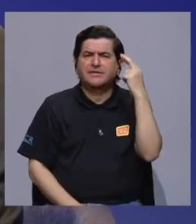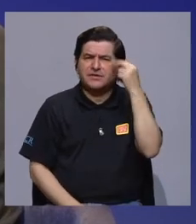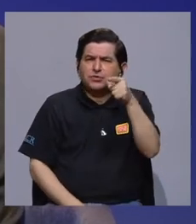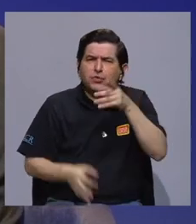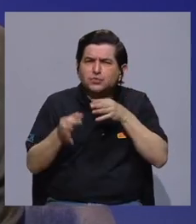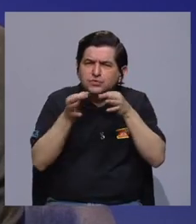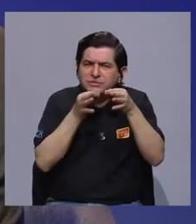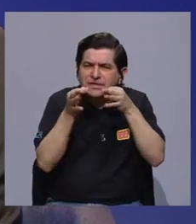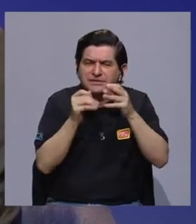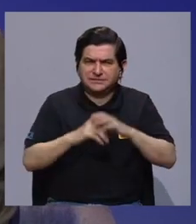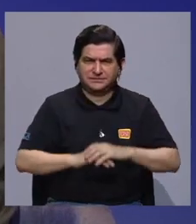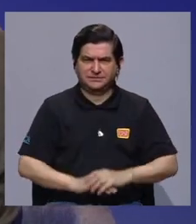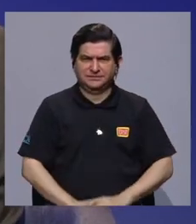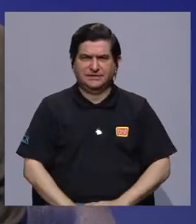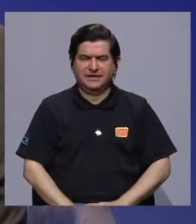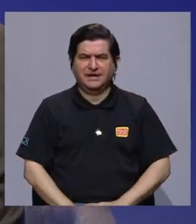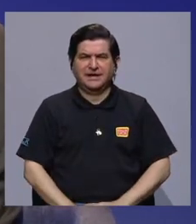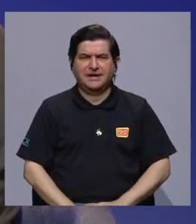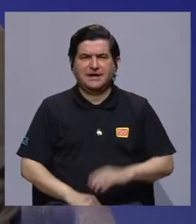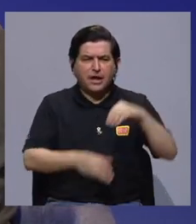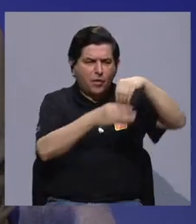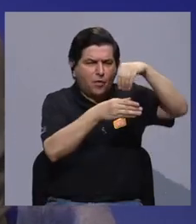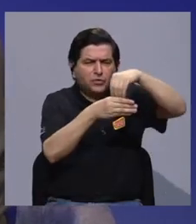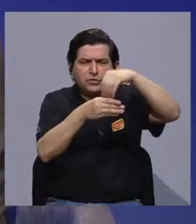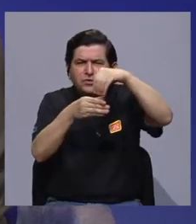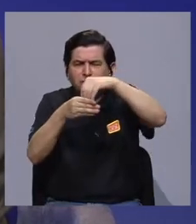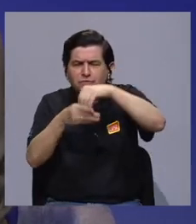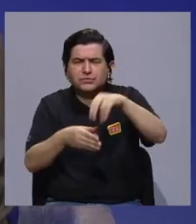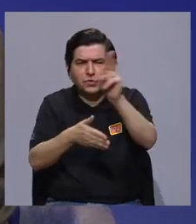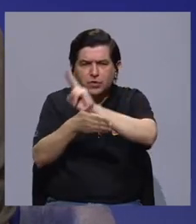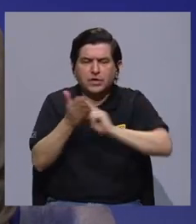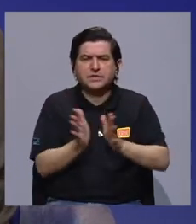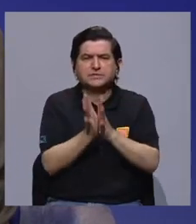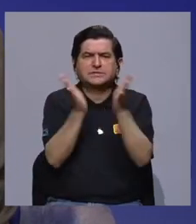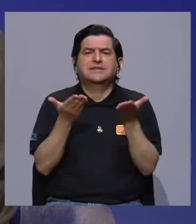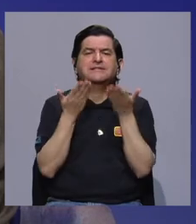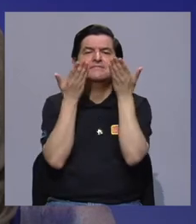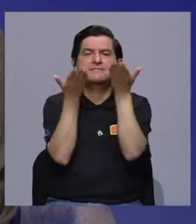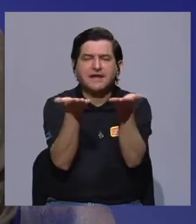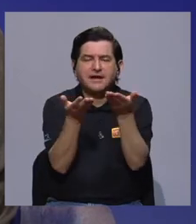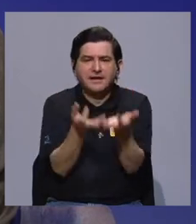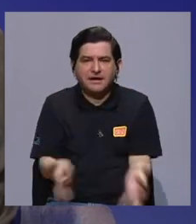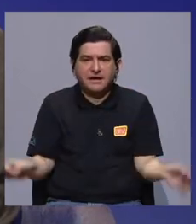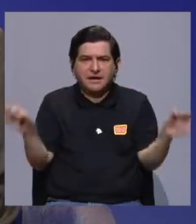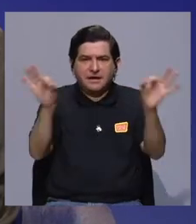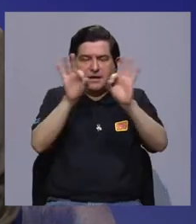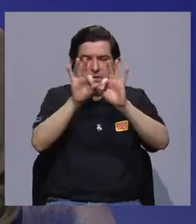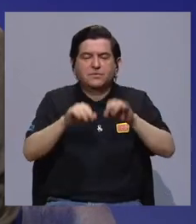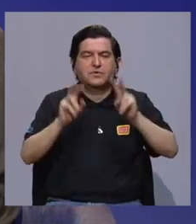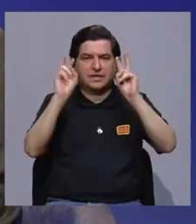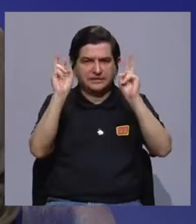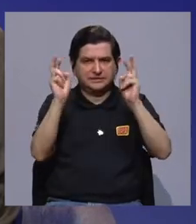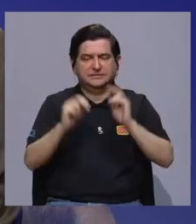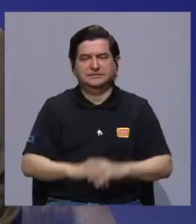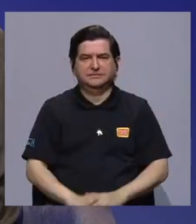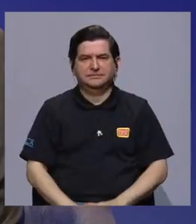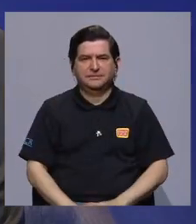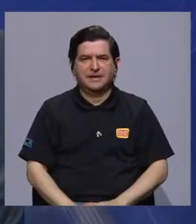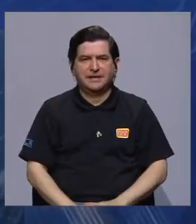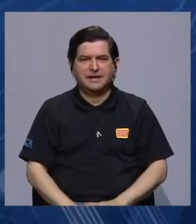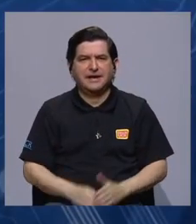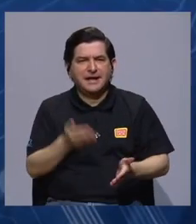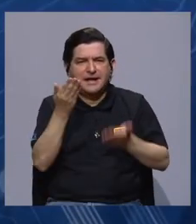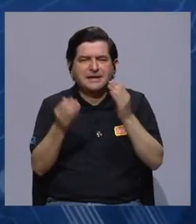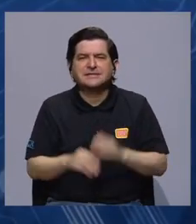casualmente cuando usted estaba construyendo tantos aportes de la universidad pública en esta importante temática.